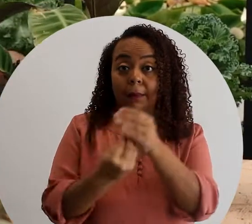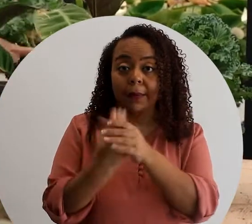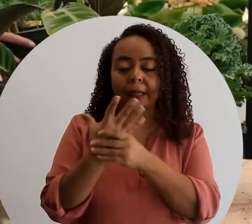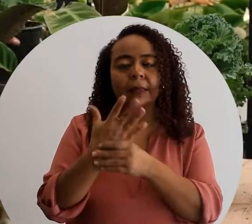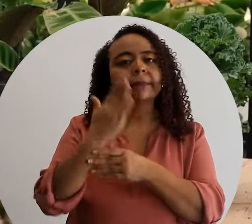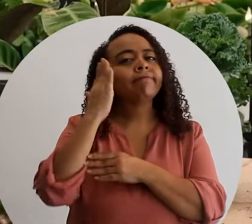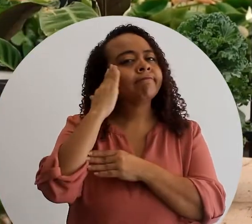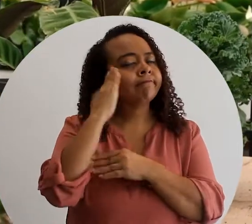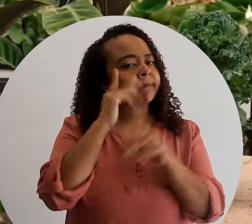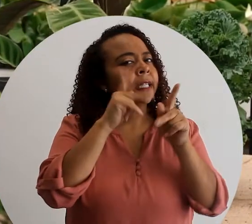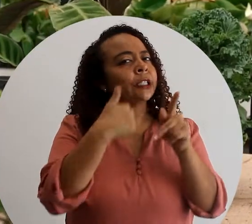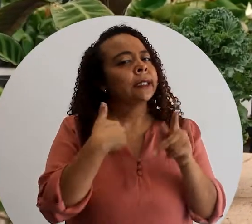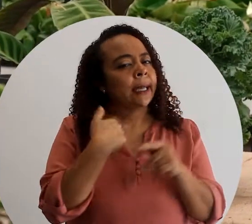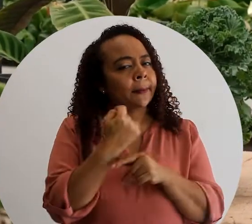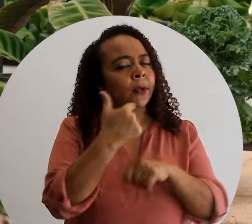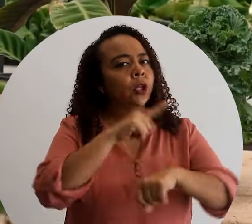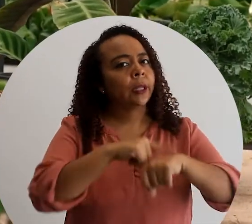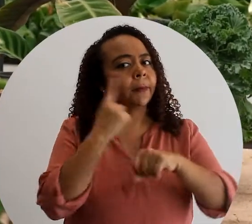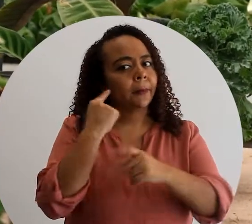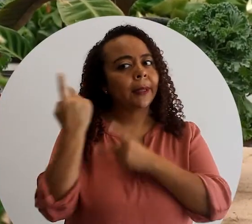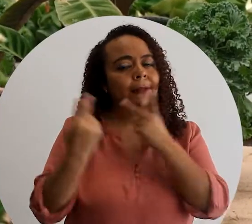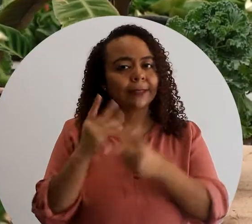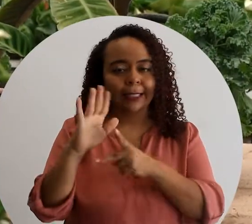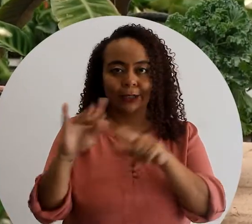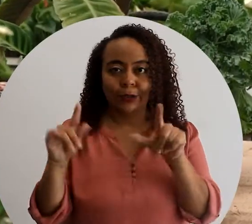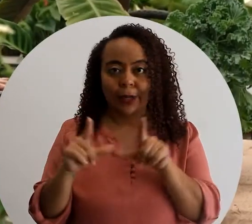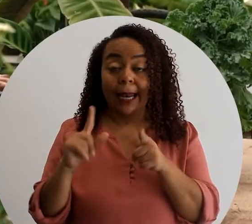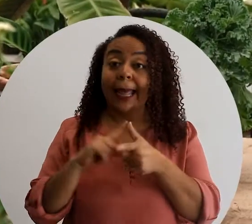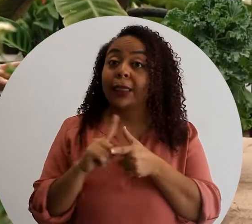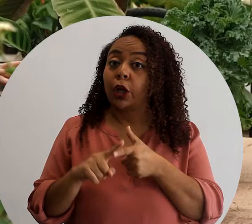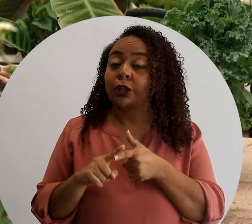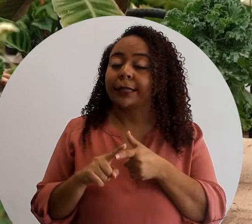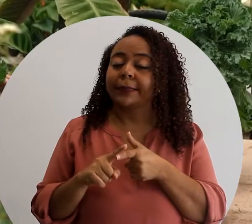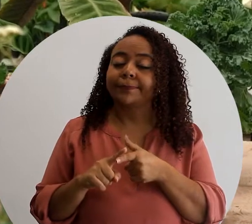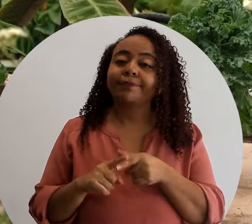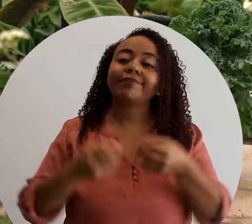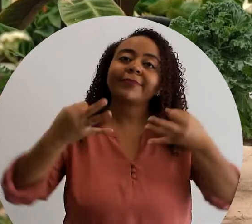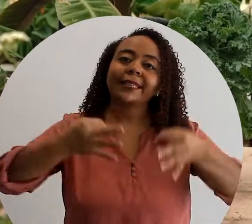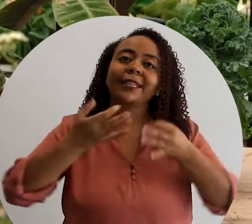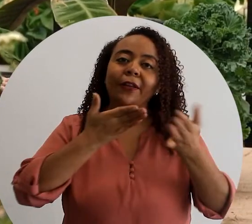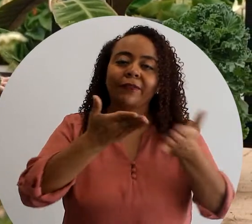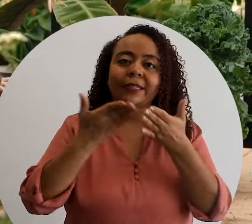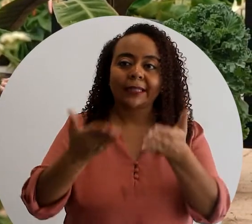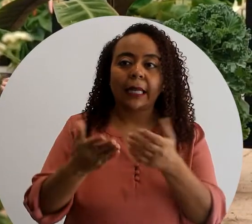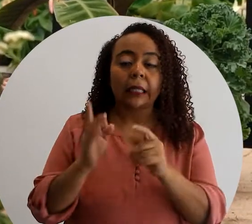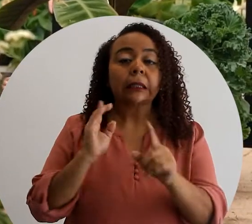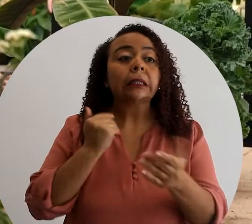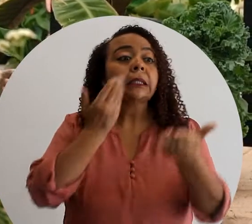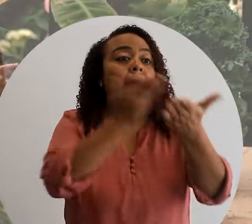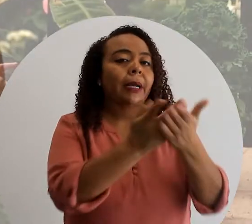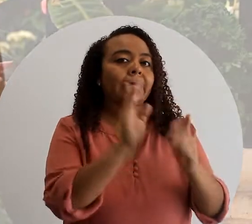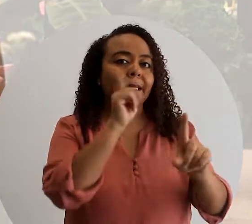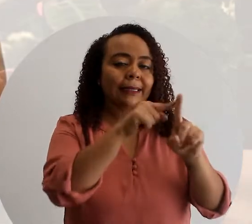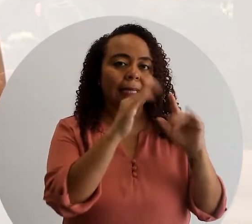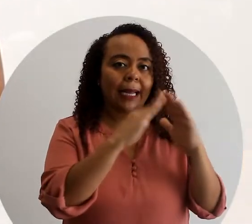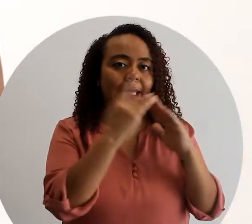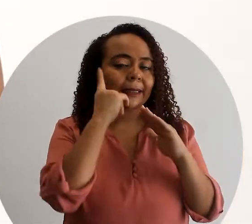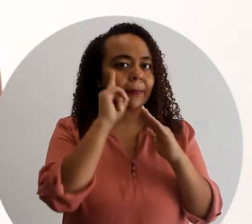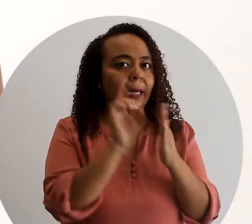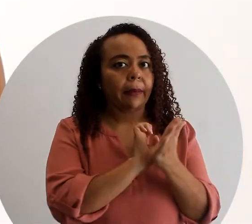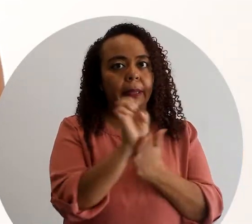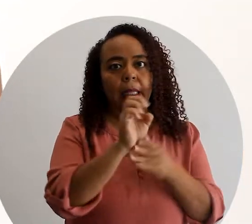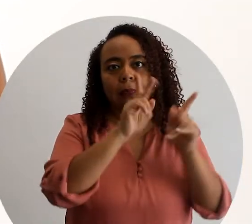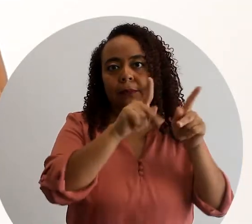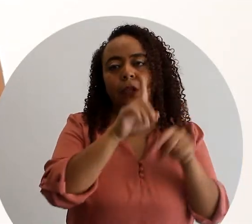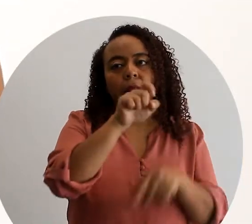las personas suelen tener poco tiempo para visitar su local. Entonces, decide ofrecer entregas a domicilio para evitar que las personas